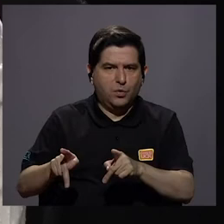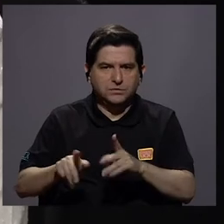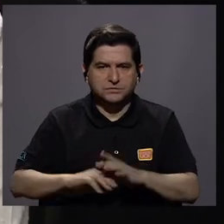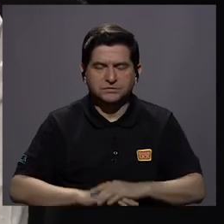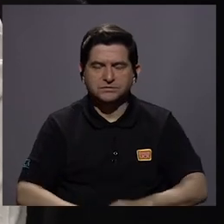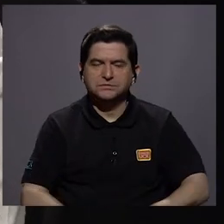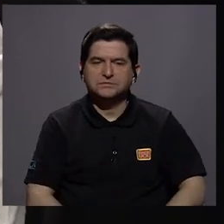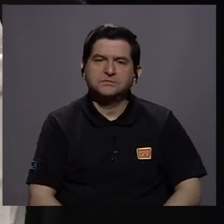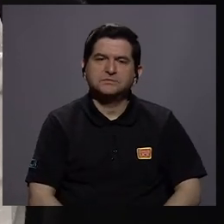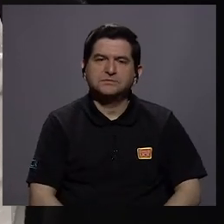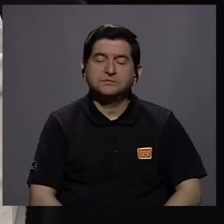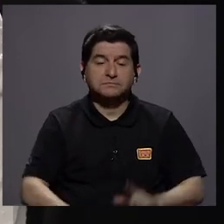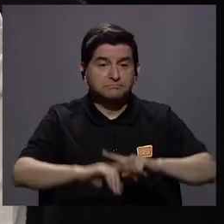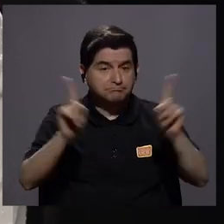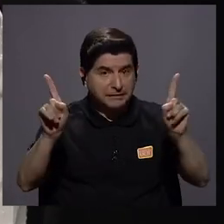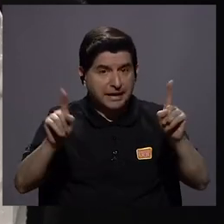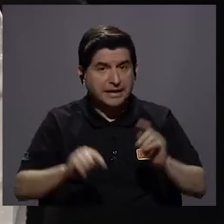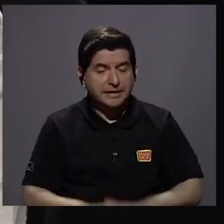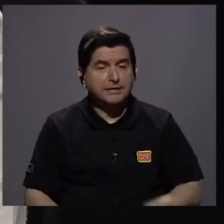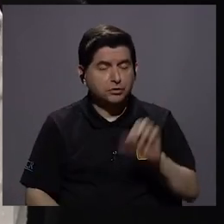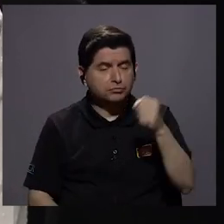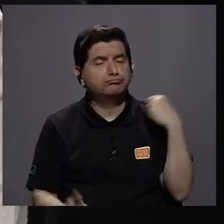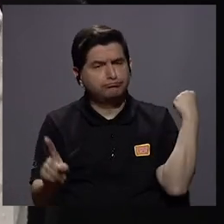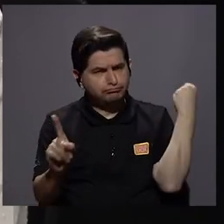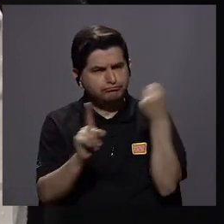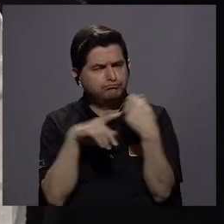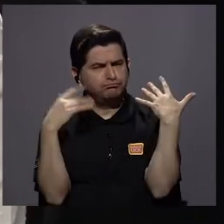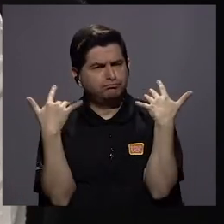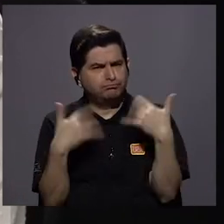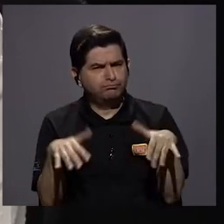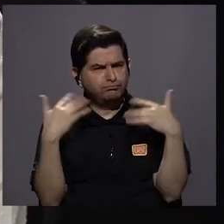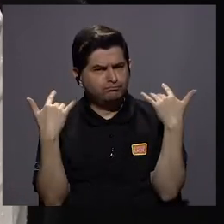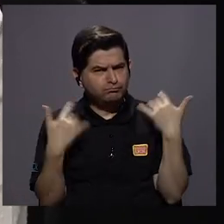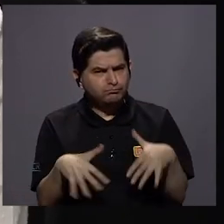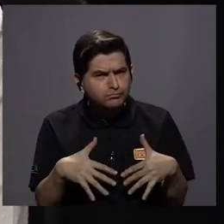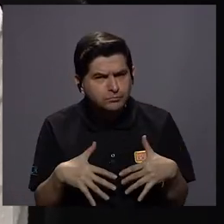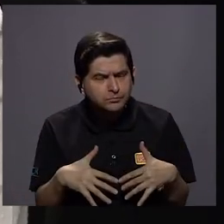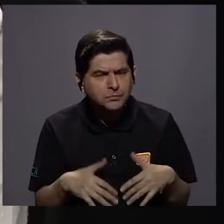vivido, ¿verdad? Pero definitivamente hay un impacto muy grande